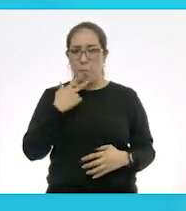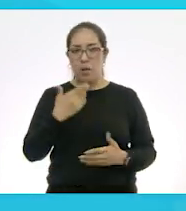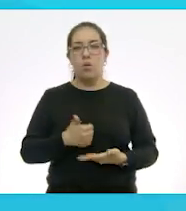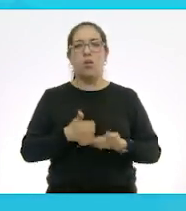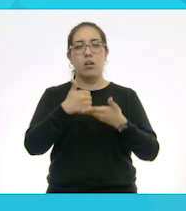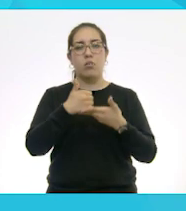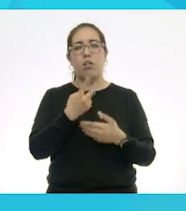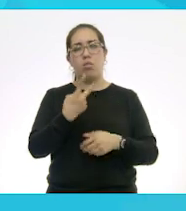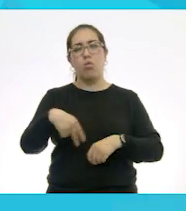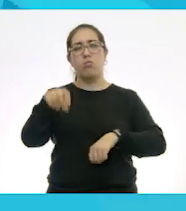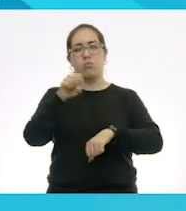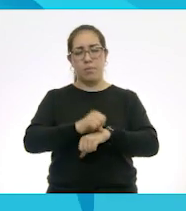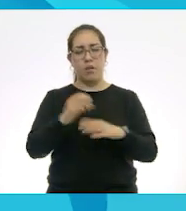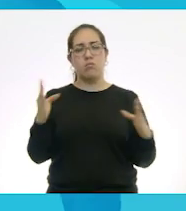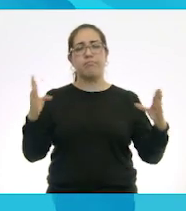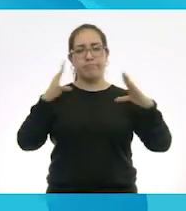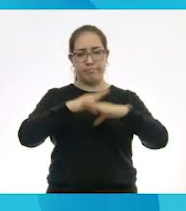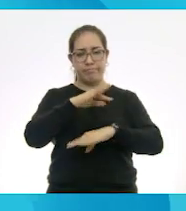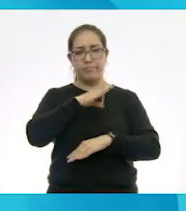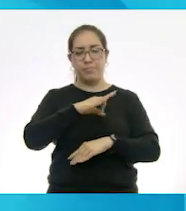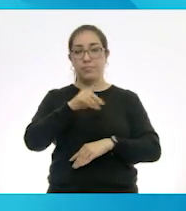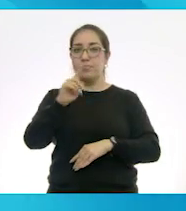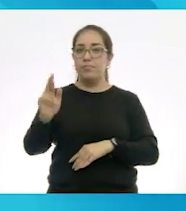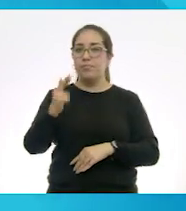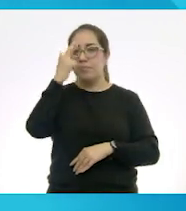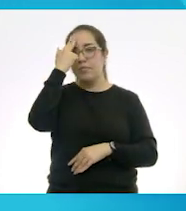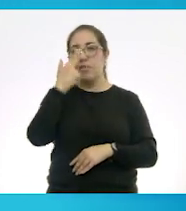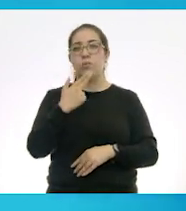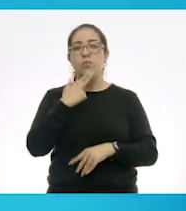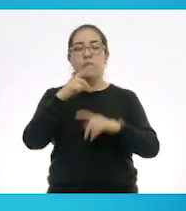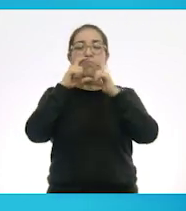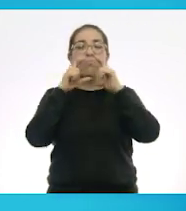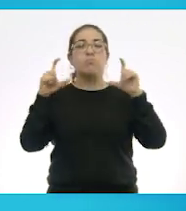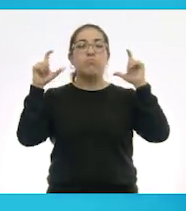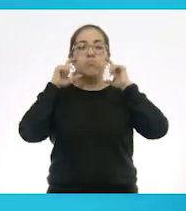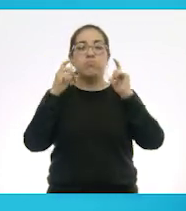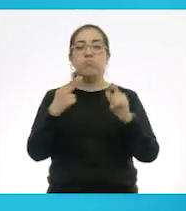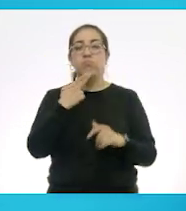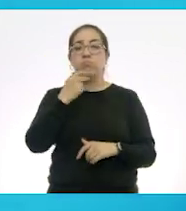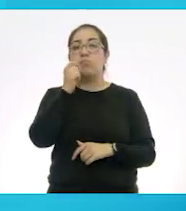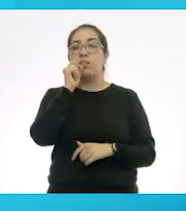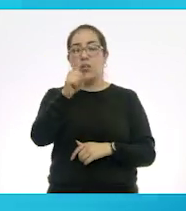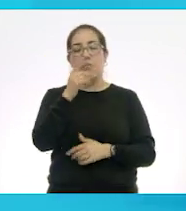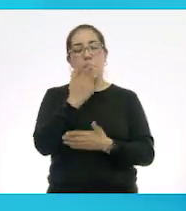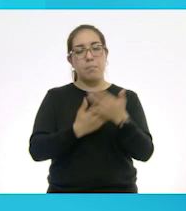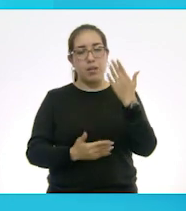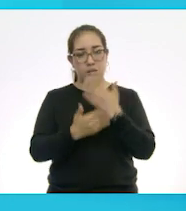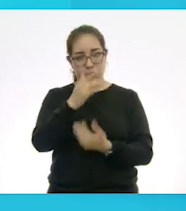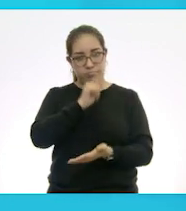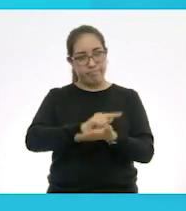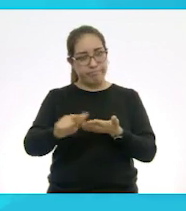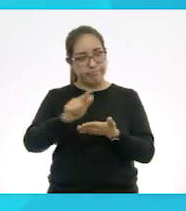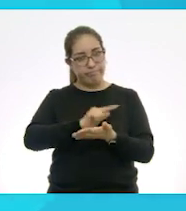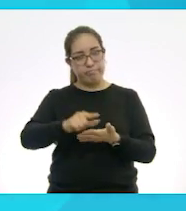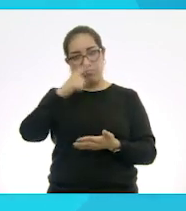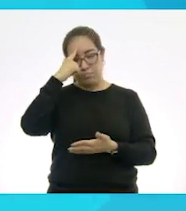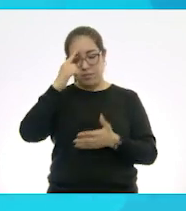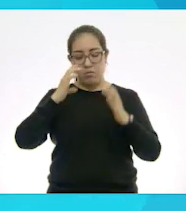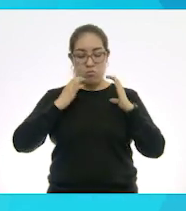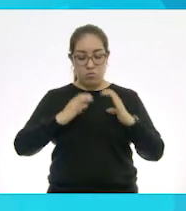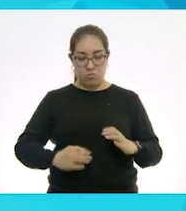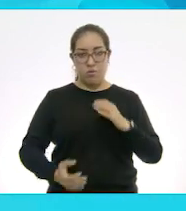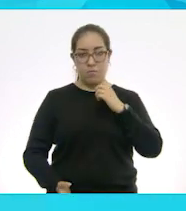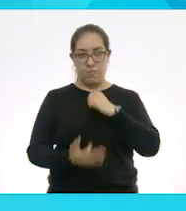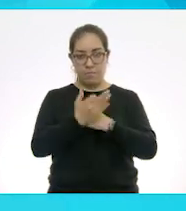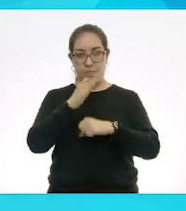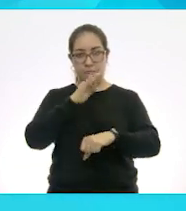menos en dos semanas. Recordar el uso de cubrebocas siempre en todo momento, asimismo la higiene de manos, para garantizar la protección de nosotros y de todo